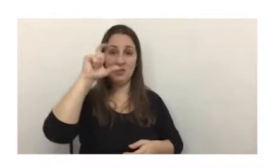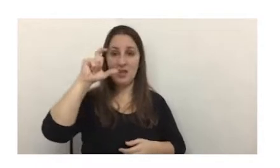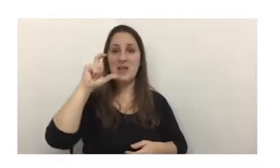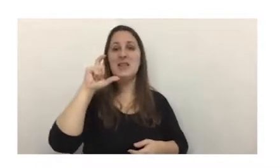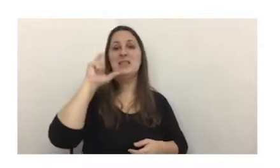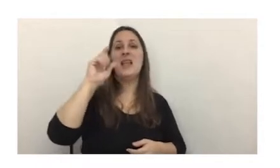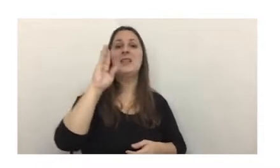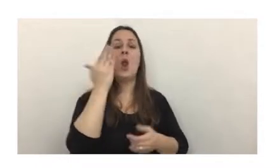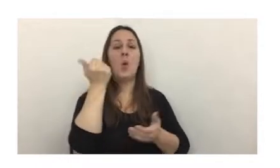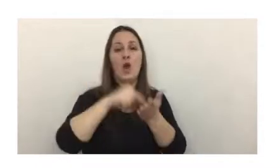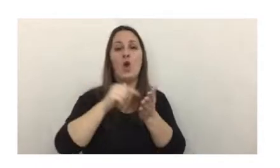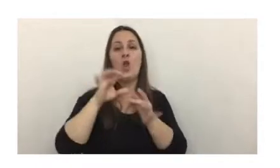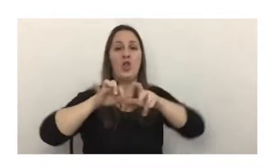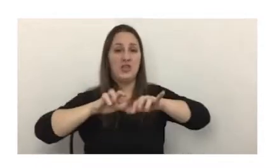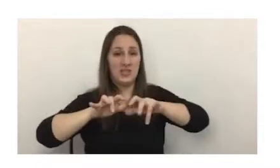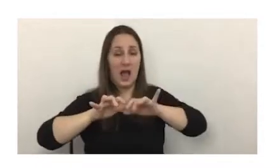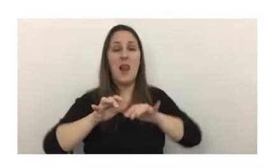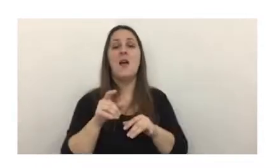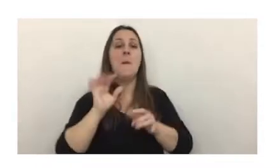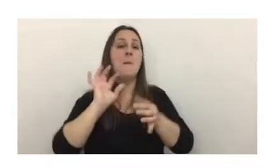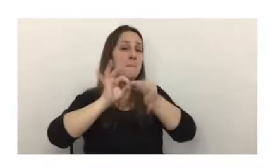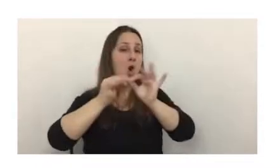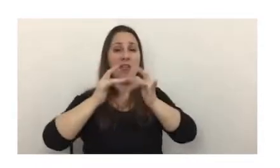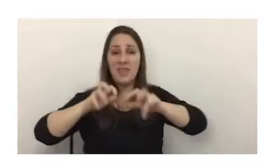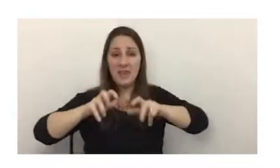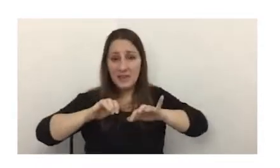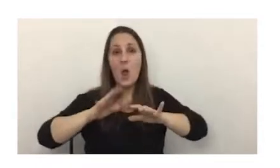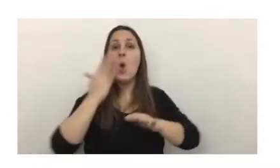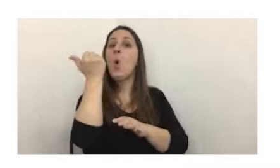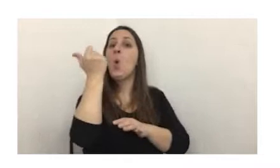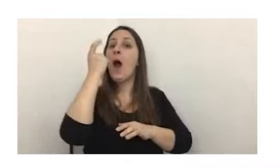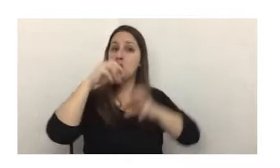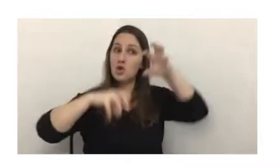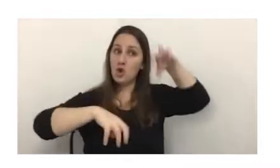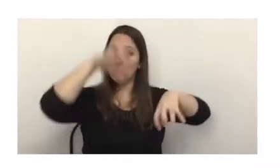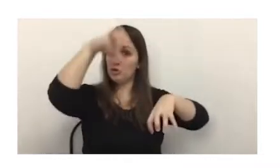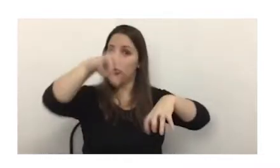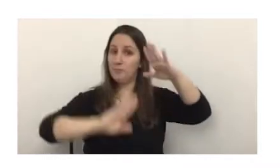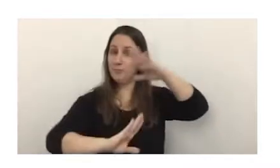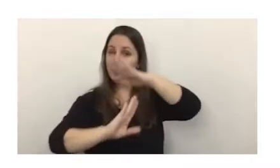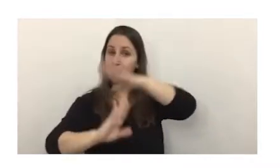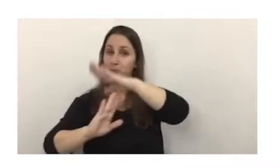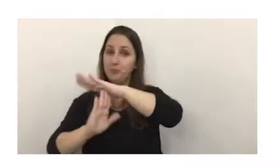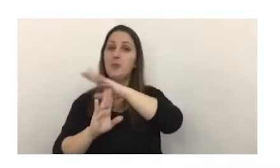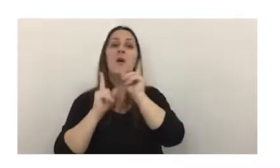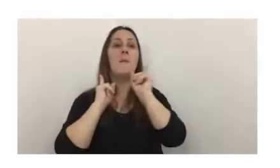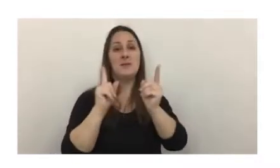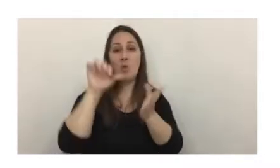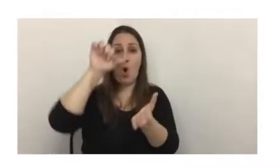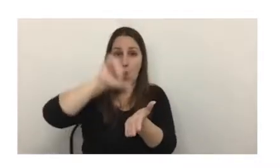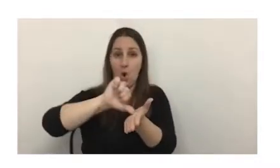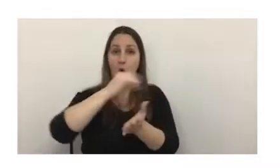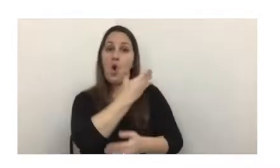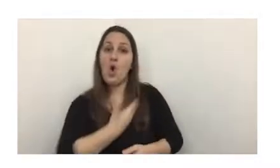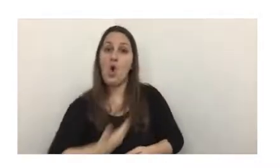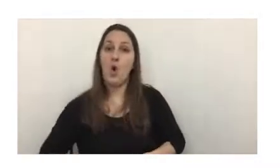Bank Digital Currencies, que son monedas digitales emitidas por los bancos centrales, que es el propio gobierno el que emite